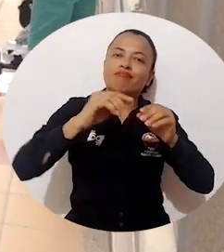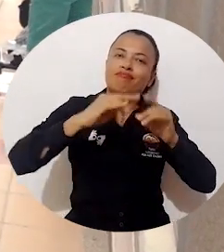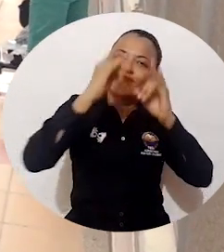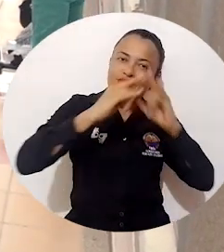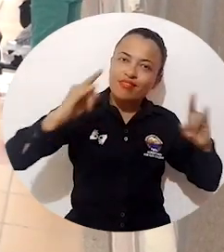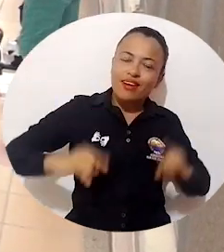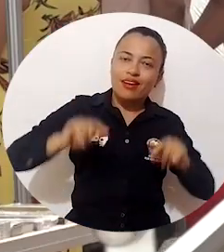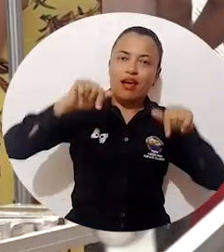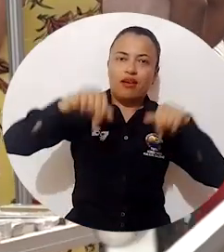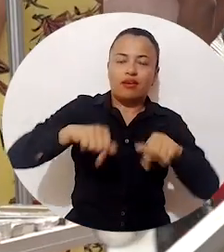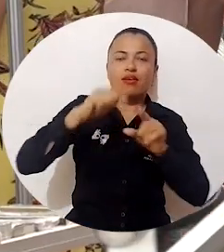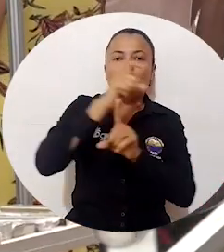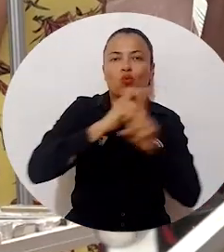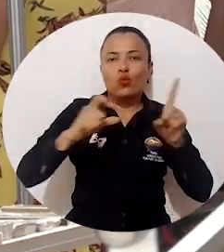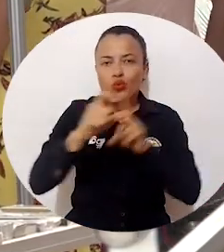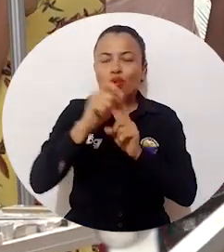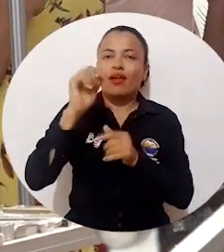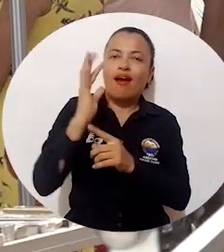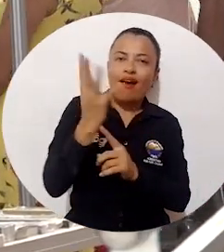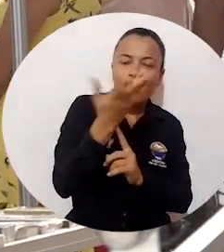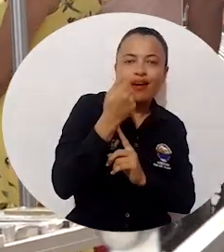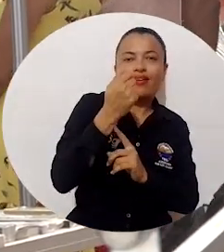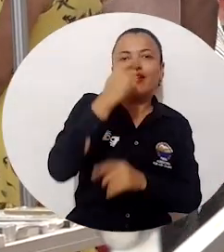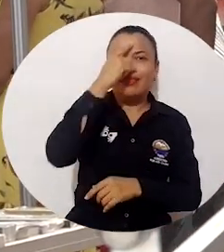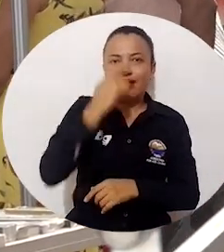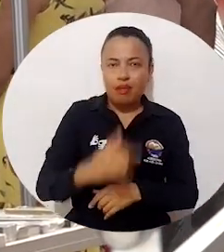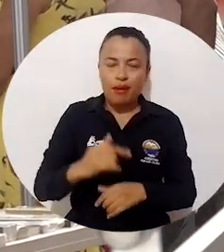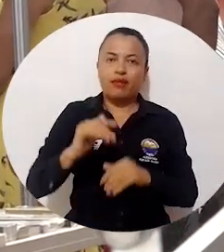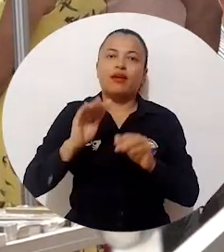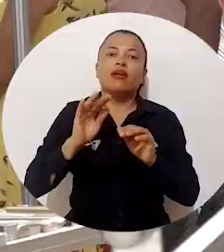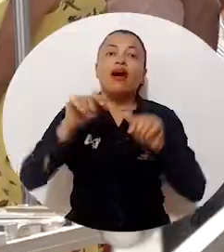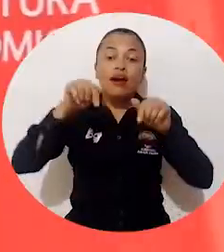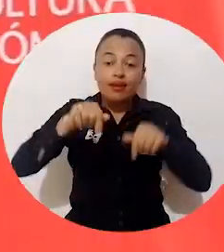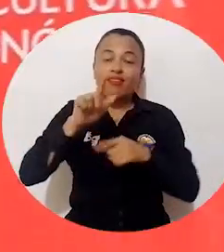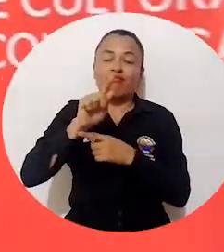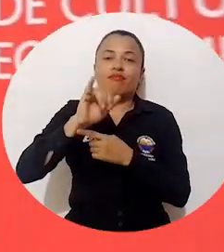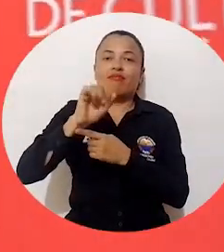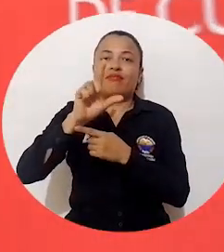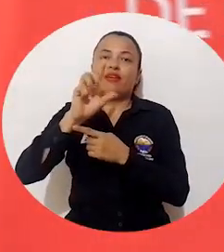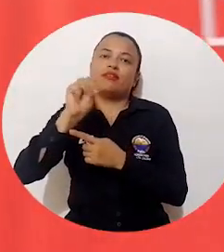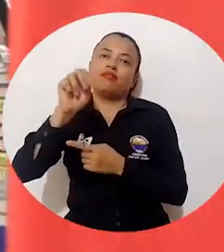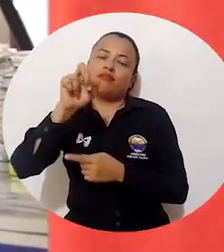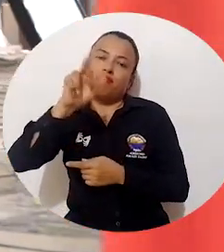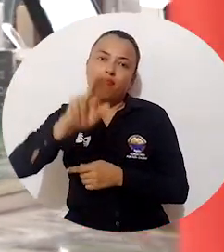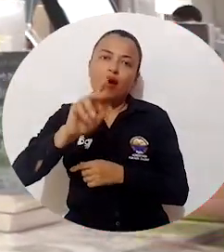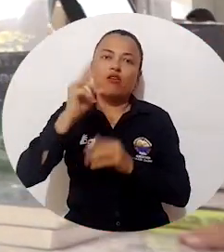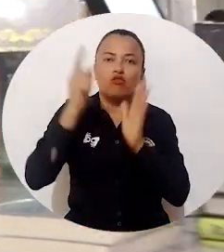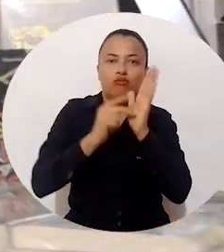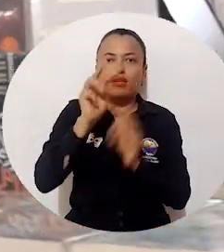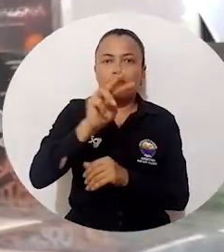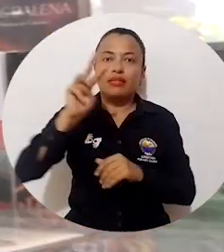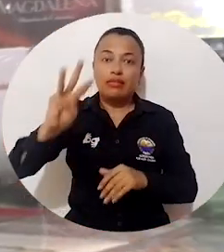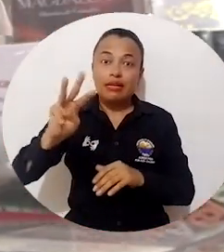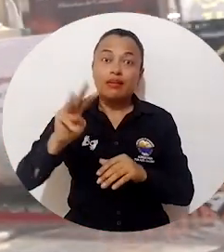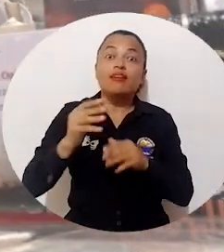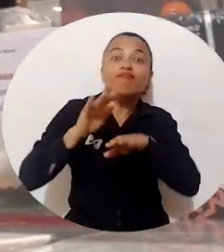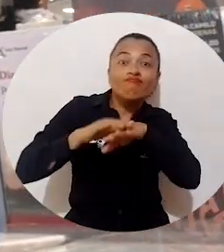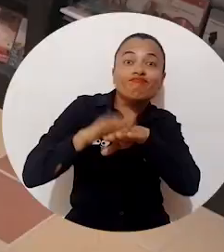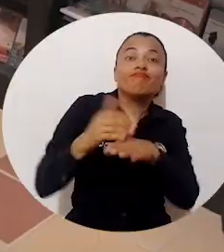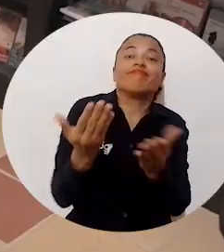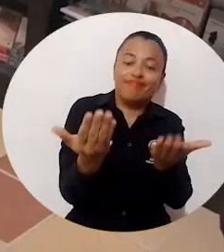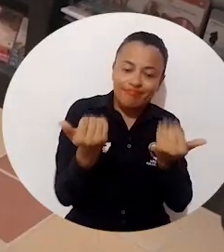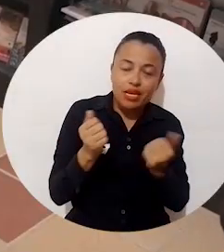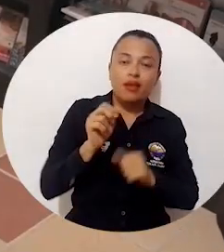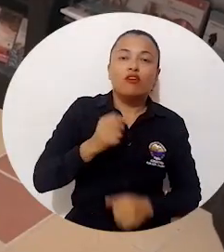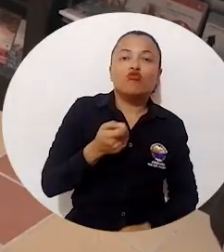Cultura de Santa Marta, Filsmar 2023. Así que la invitación se hace extensiva para que desde este 18 de abril